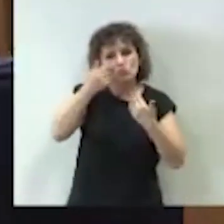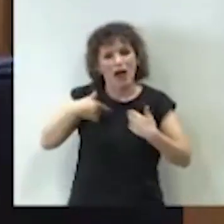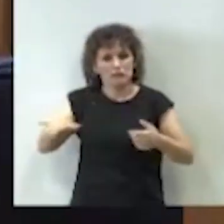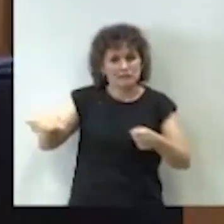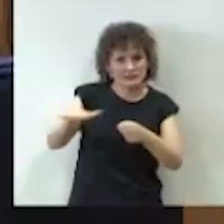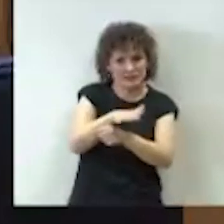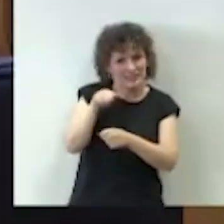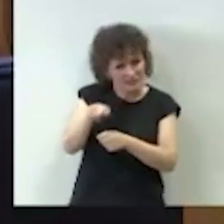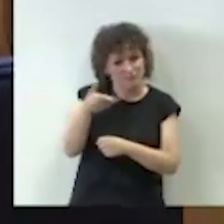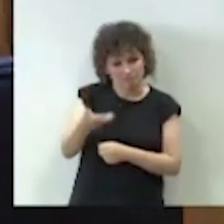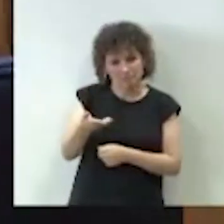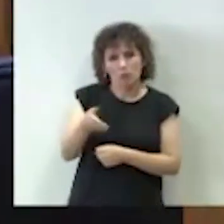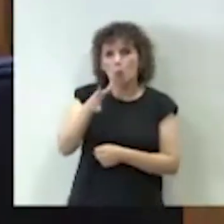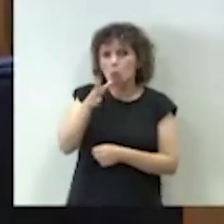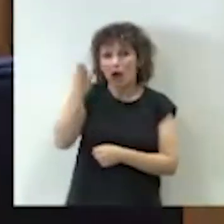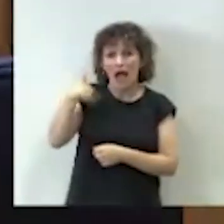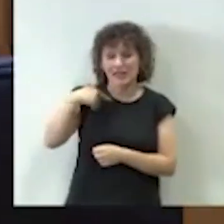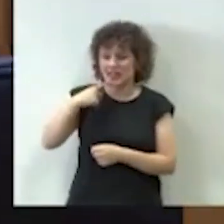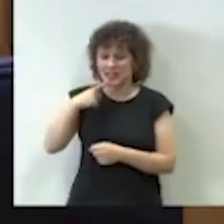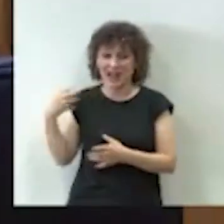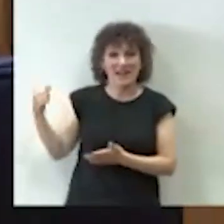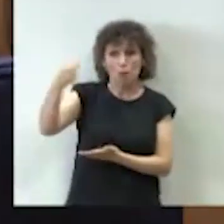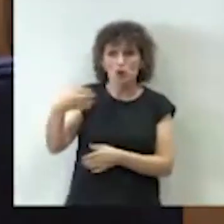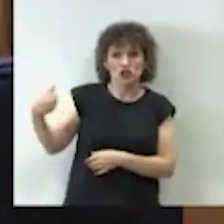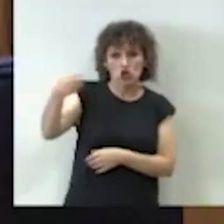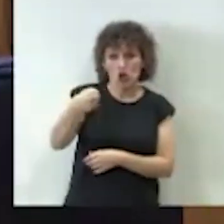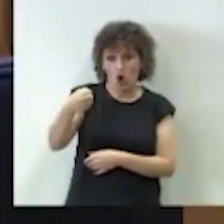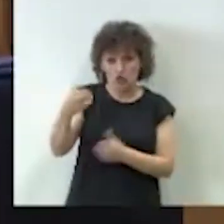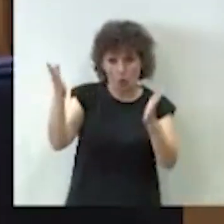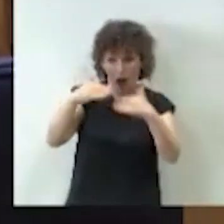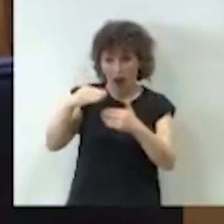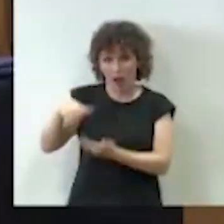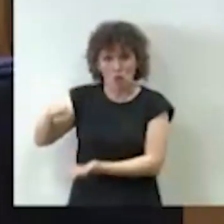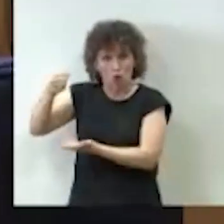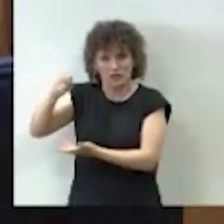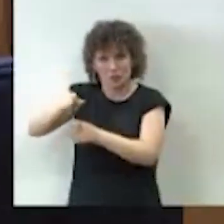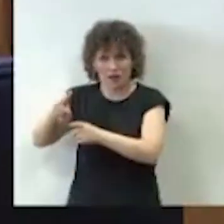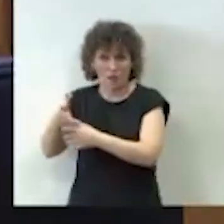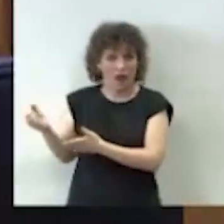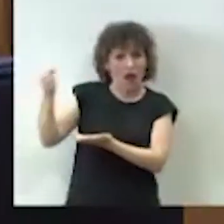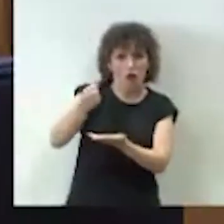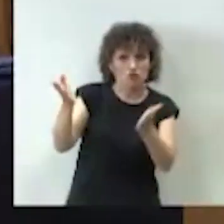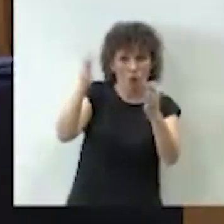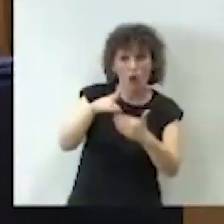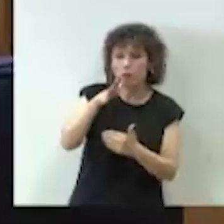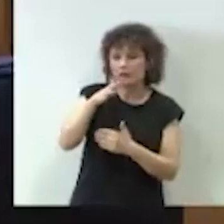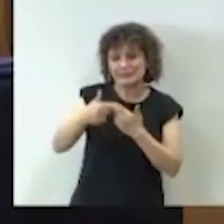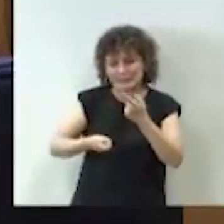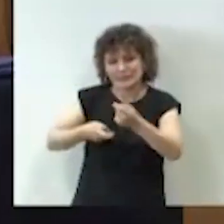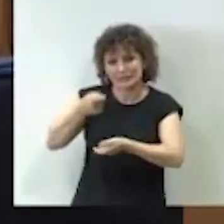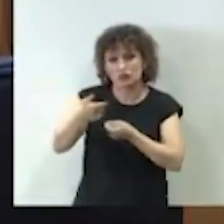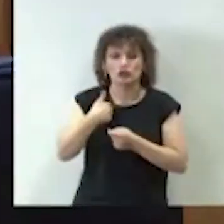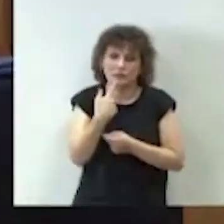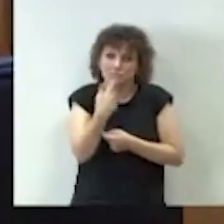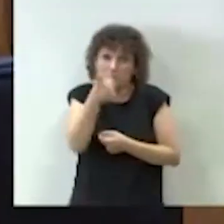tantos años con tasa de reposición cero que ha habido que ir cubriéndolo de una forma progresiva. Yo le puedo hablar más concretamente con el